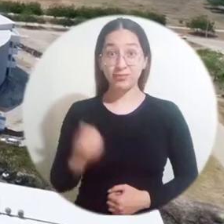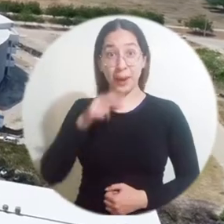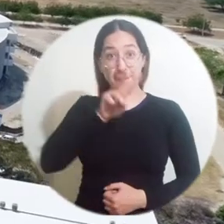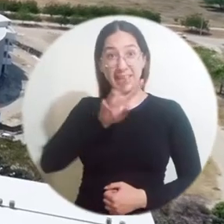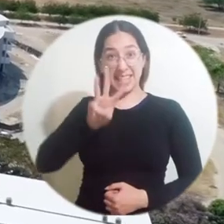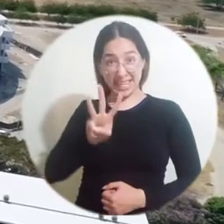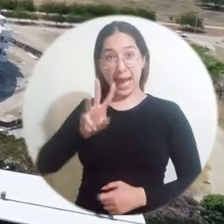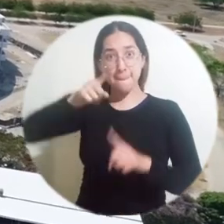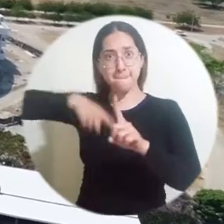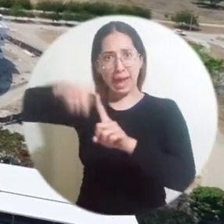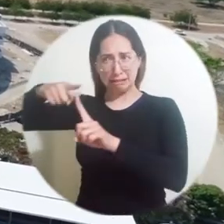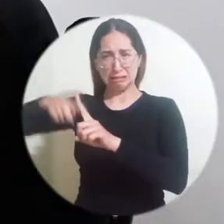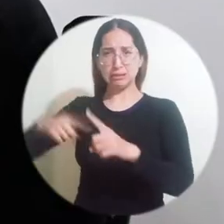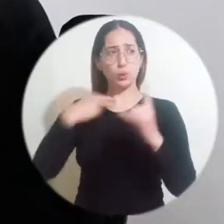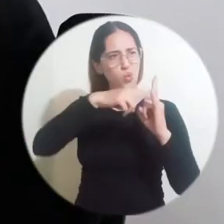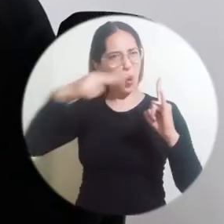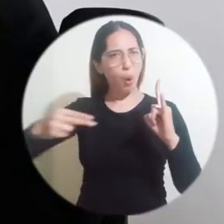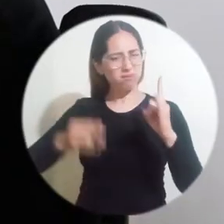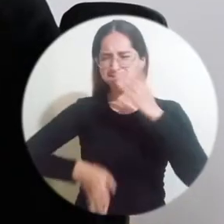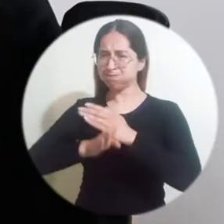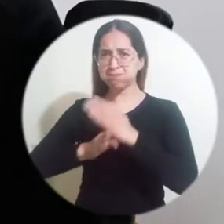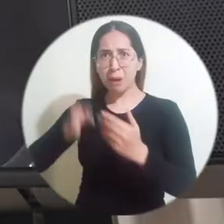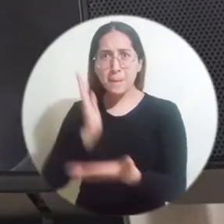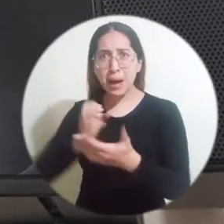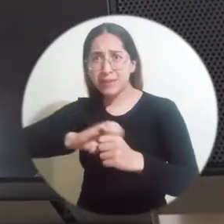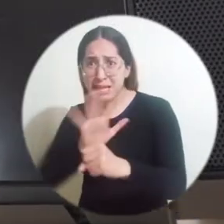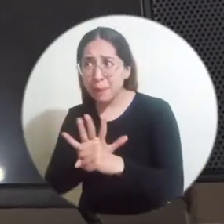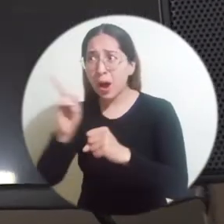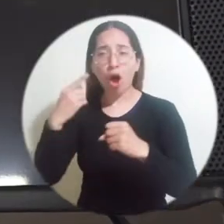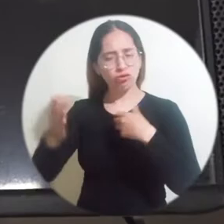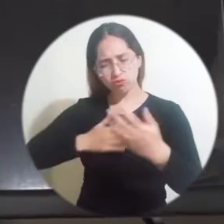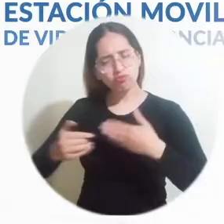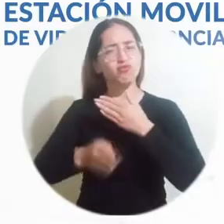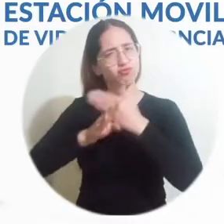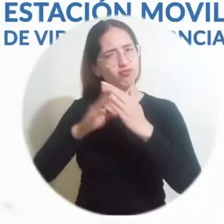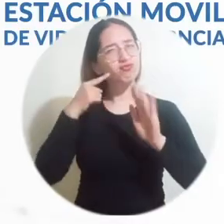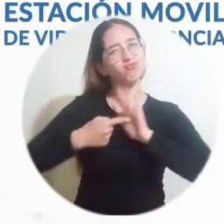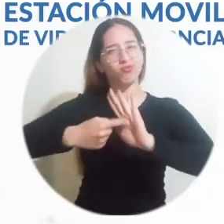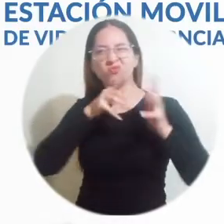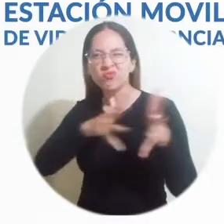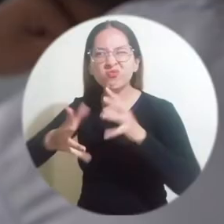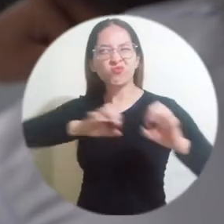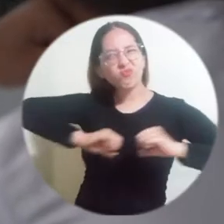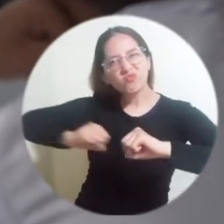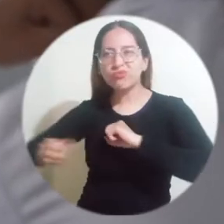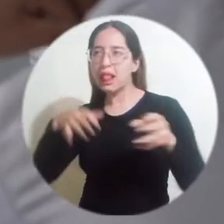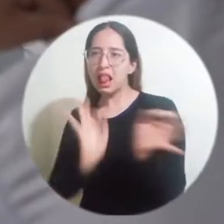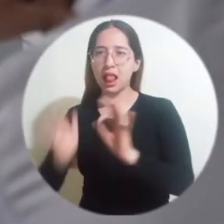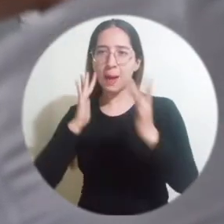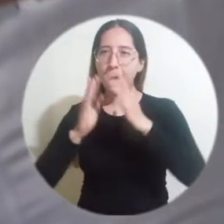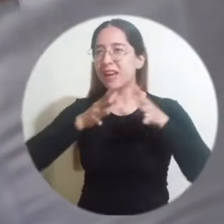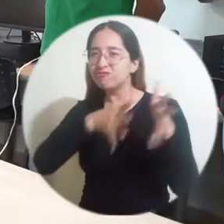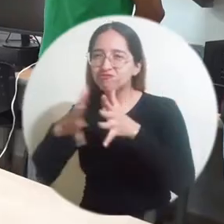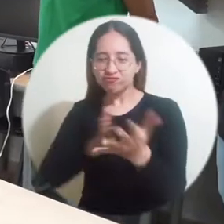Durante 23 meses, la Universidad del Magdalena mantuvo su compromiso con la educación a pesar de las circunstancias de la pandemia. En ese tiempo fueron